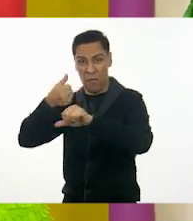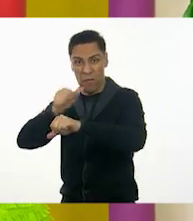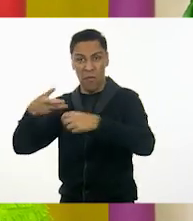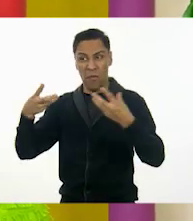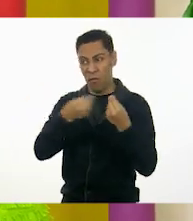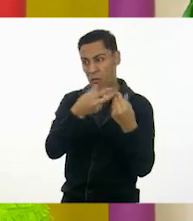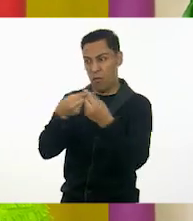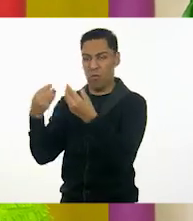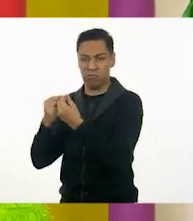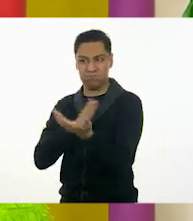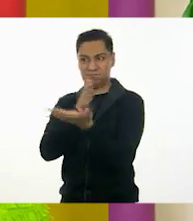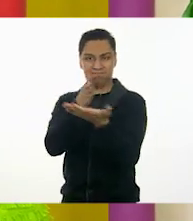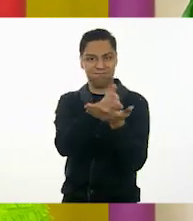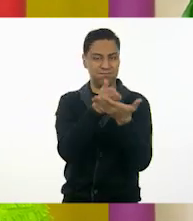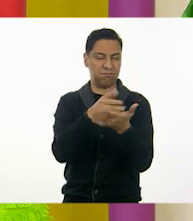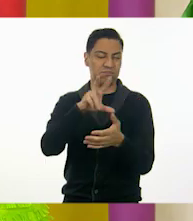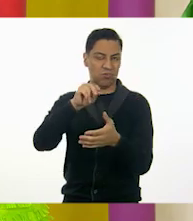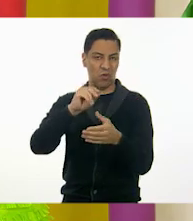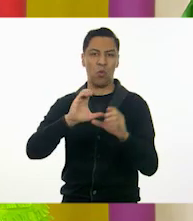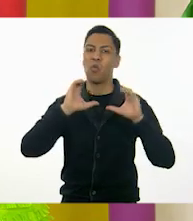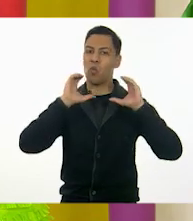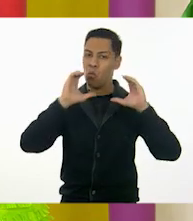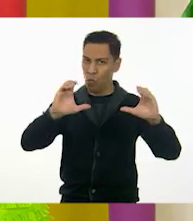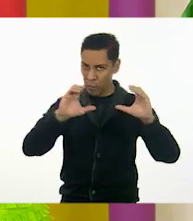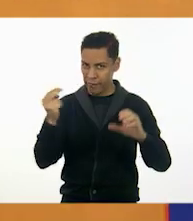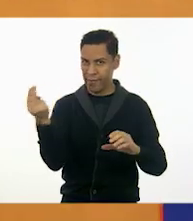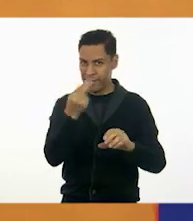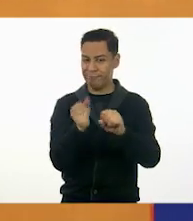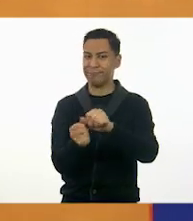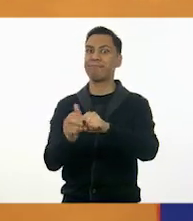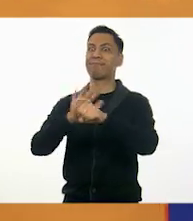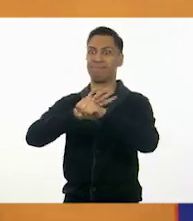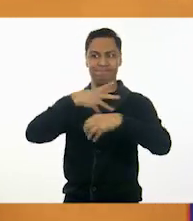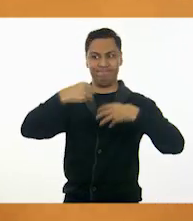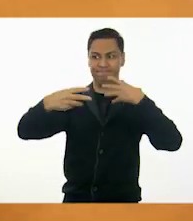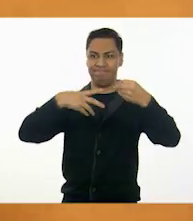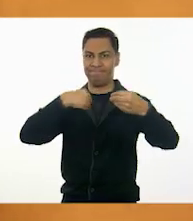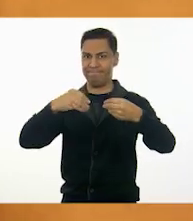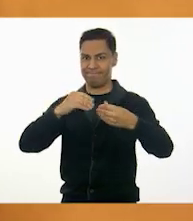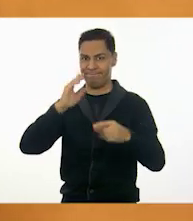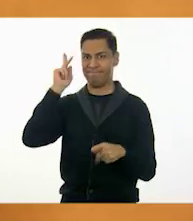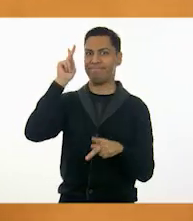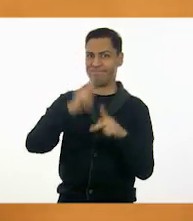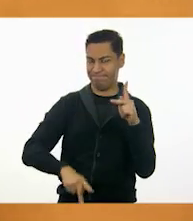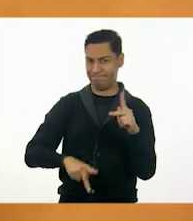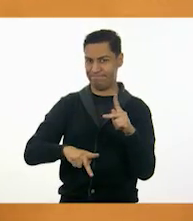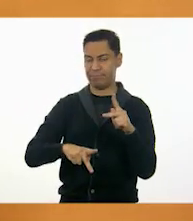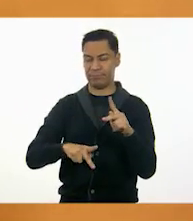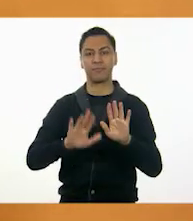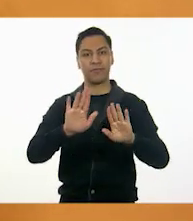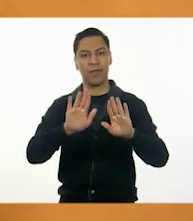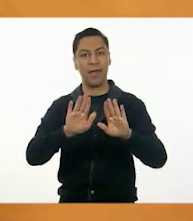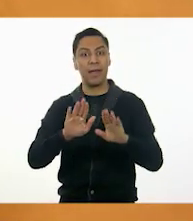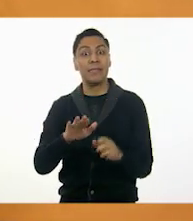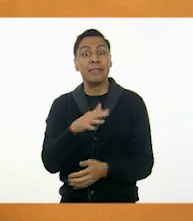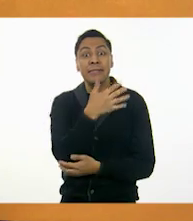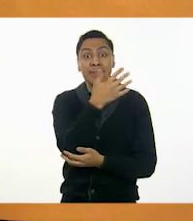y así cada quien para podernos cuidar entre todos. Así es. Bueno, entonces, a lo mejor los niños de preescolar, el año pasado,